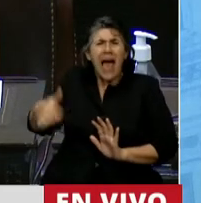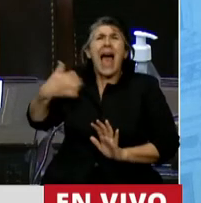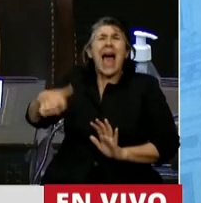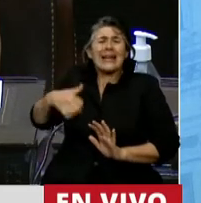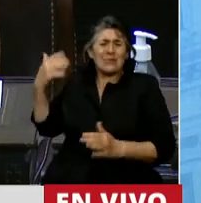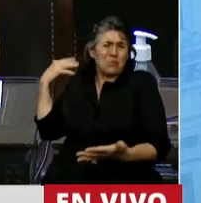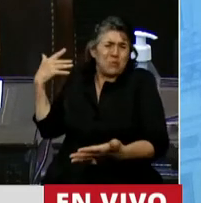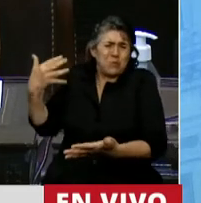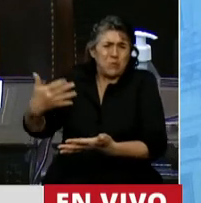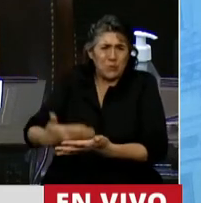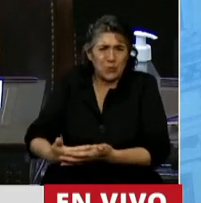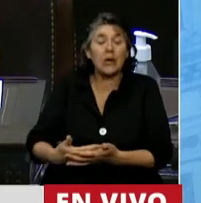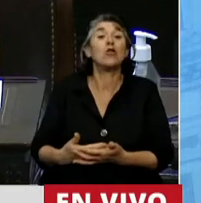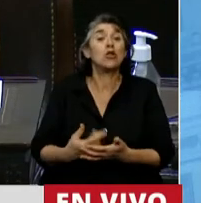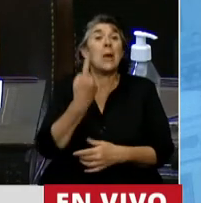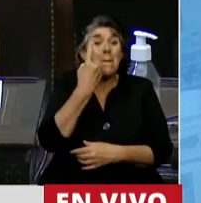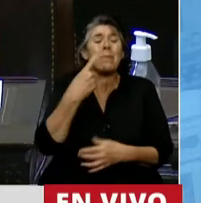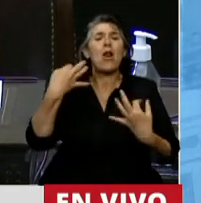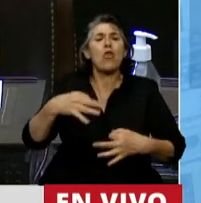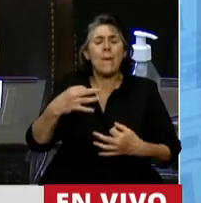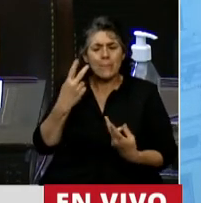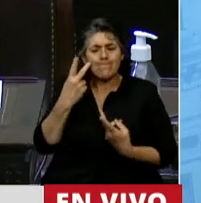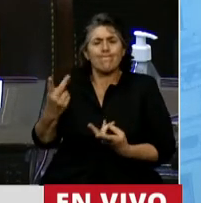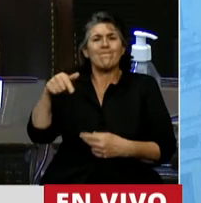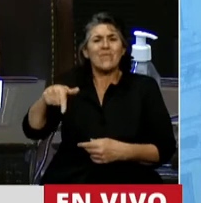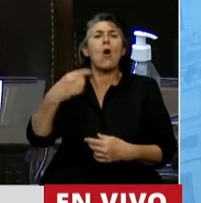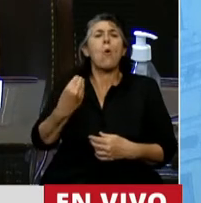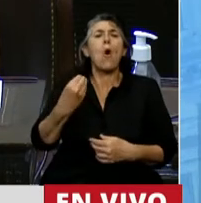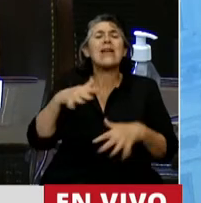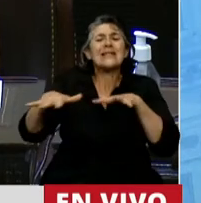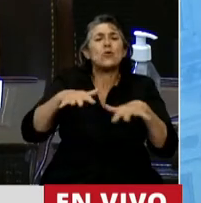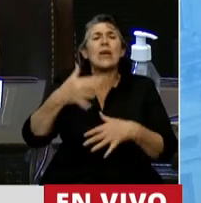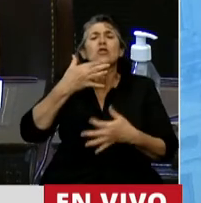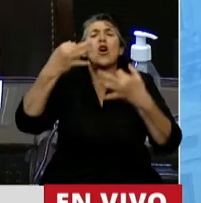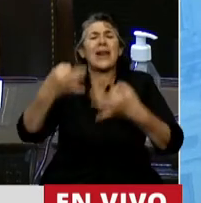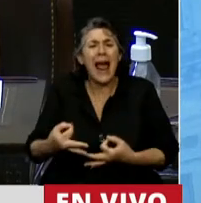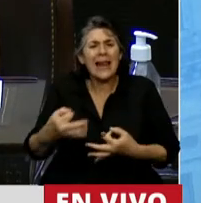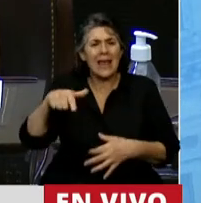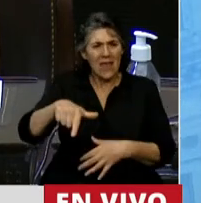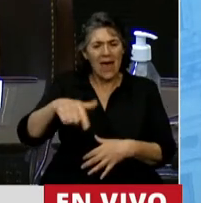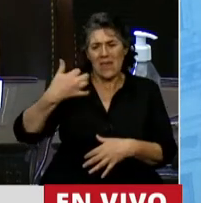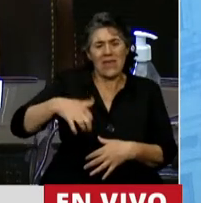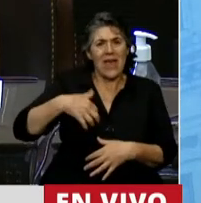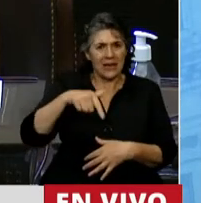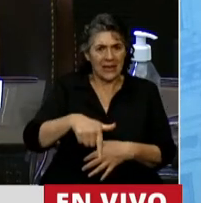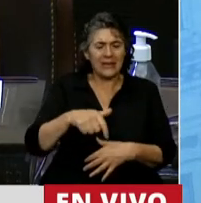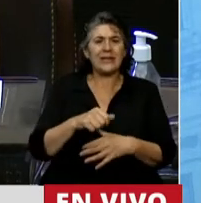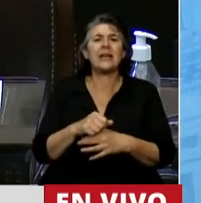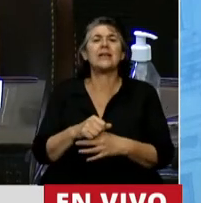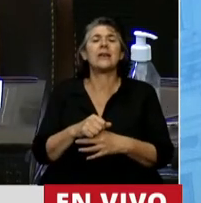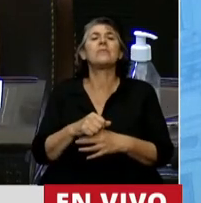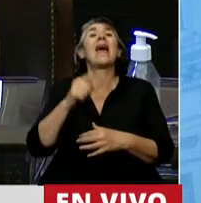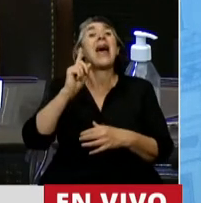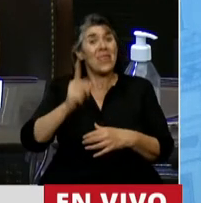creo que debemos empezar por reconocer esa realidad, reconocer también que tenemos una norma penal que no